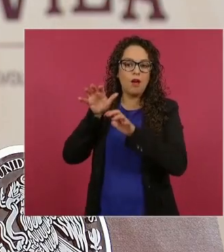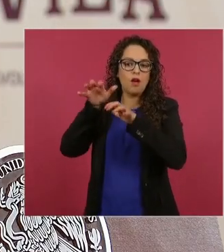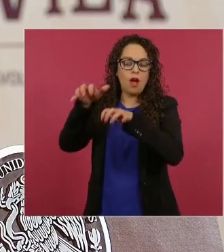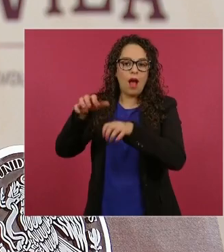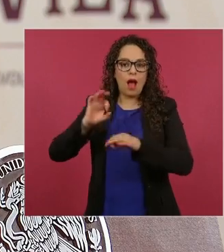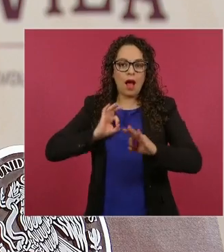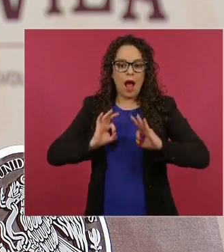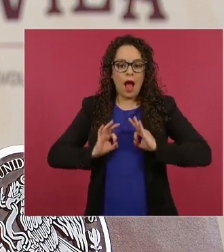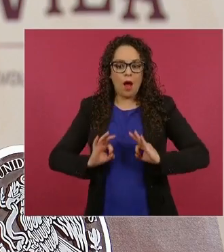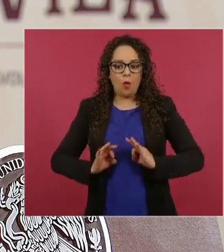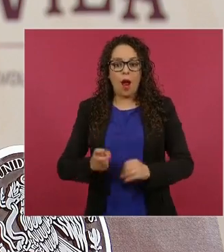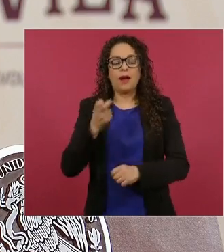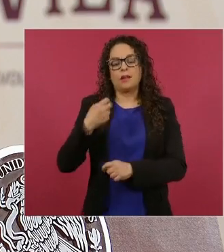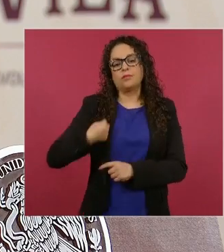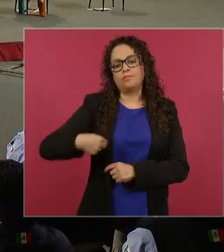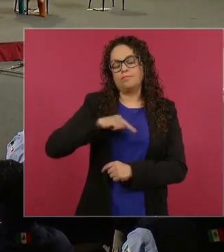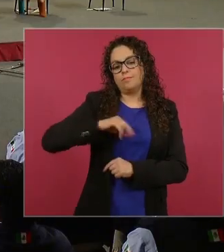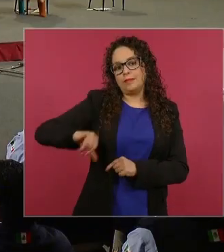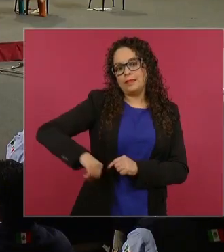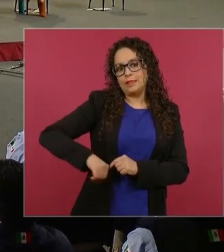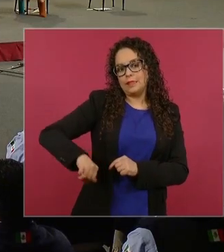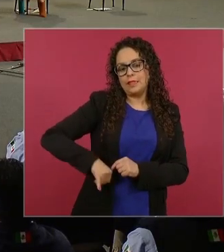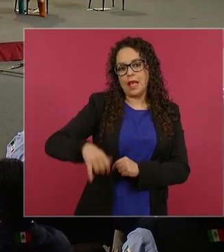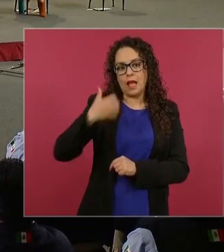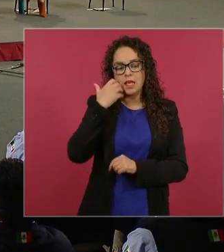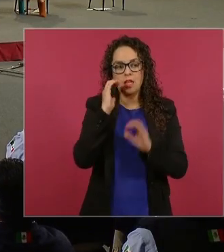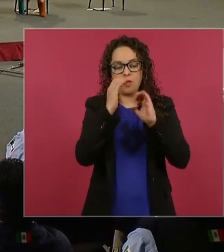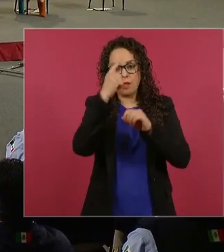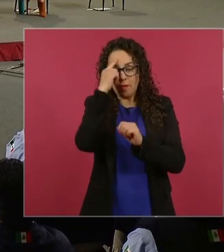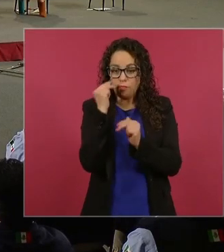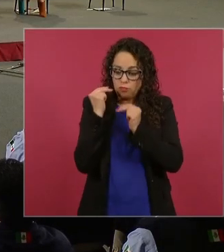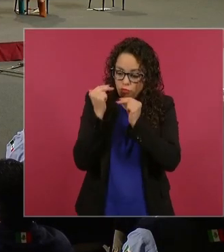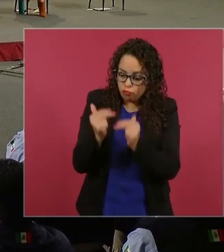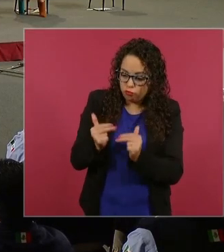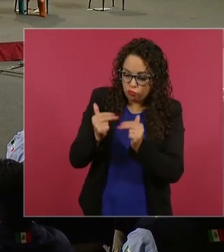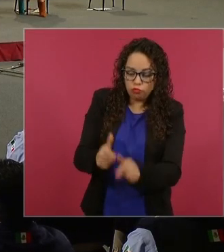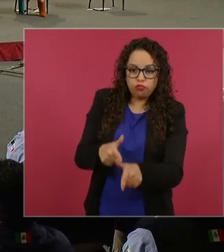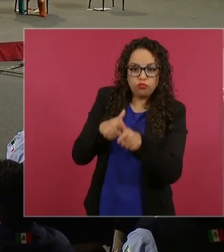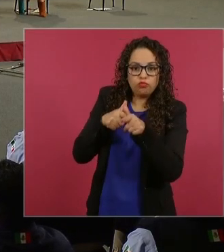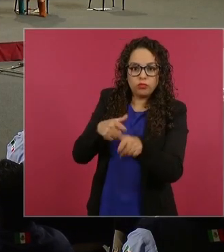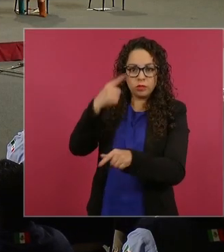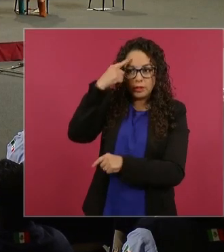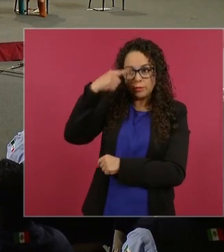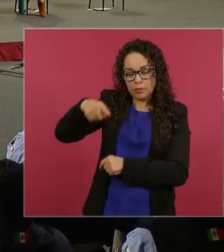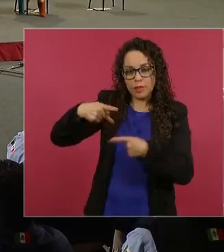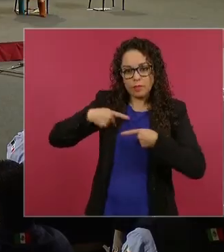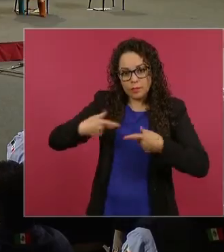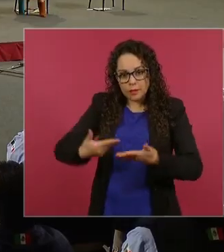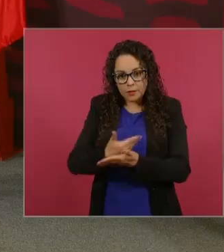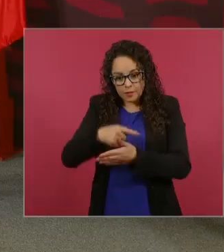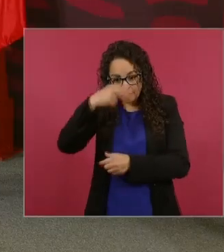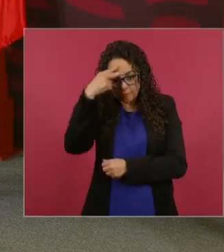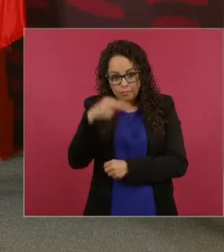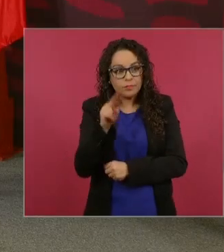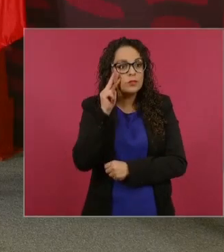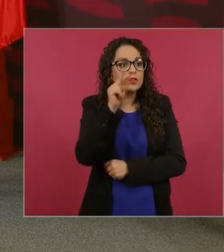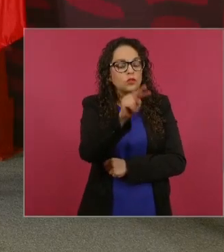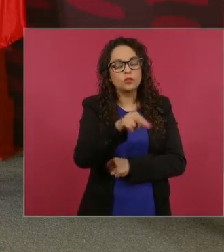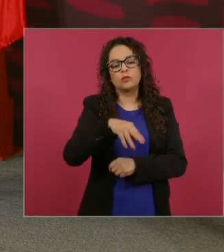y dejarlo de herencia para todas y todos los mexicanos. Y las áreas destinadas voluntariamente a la conservación nos han dado esa oportunidad.